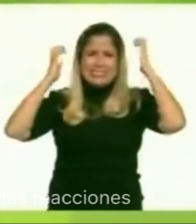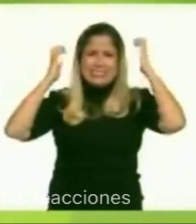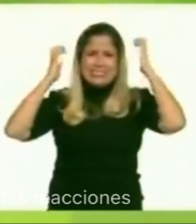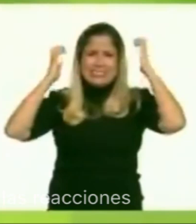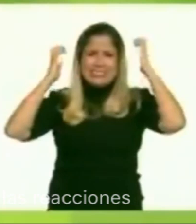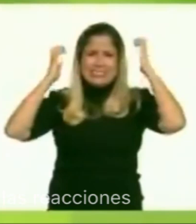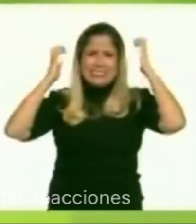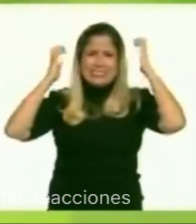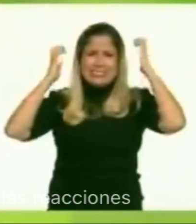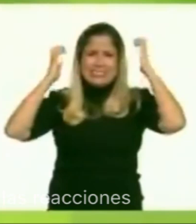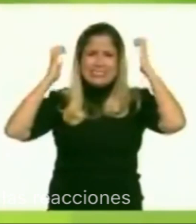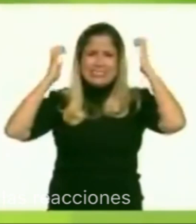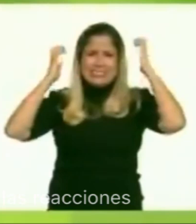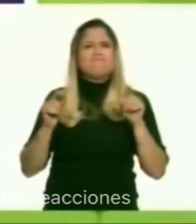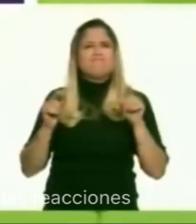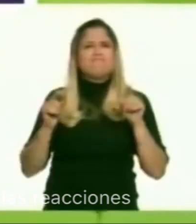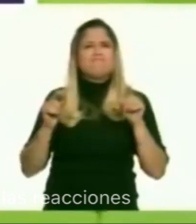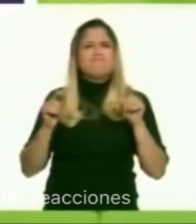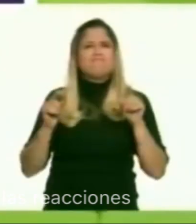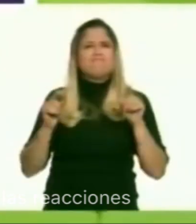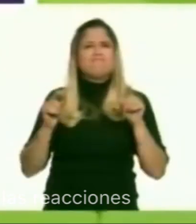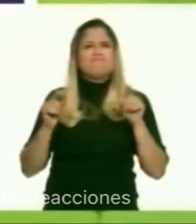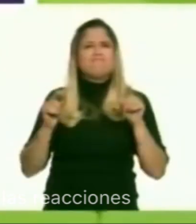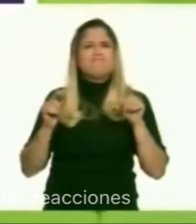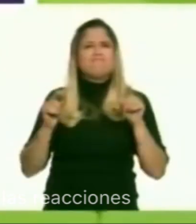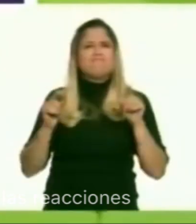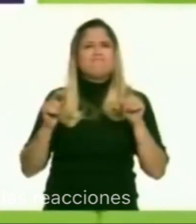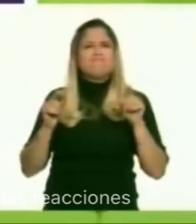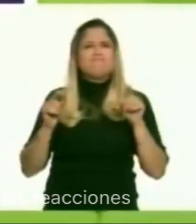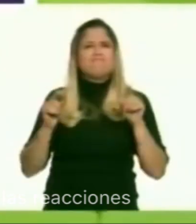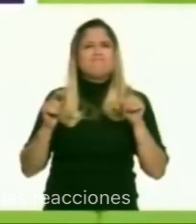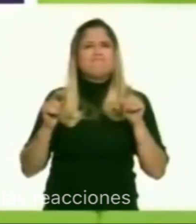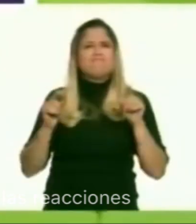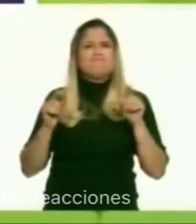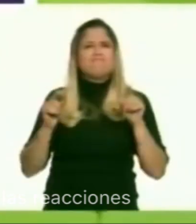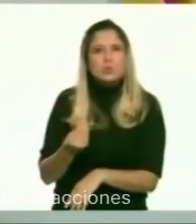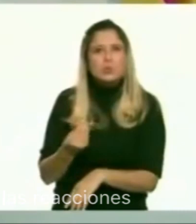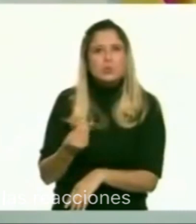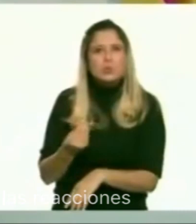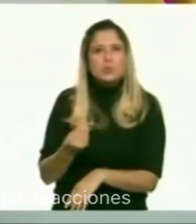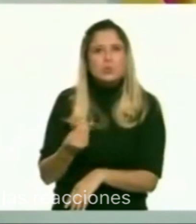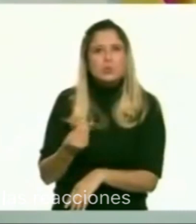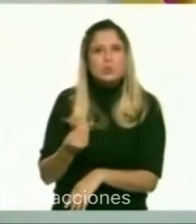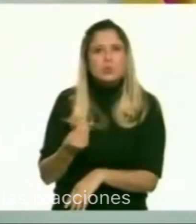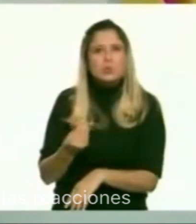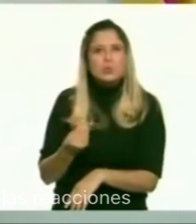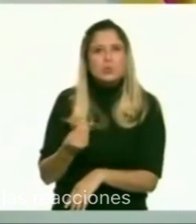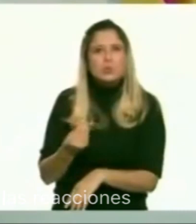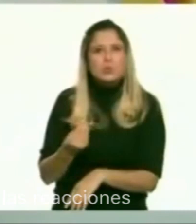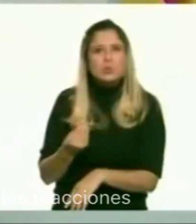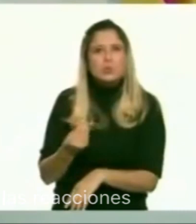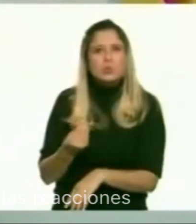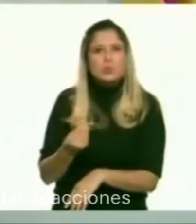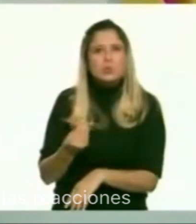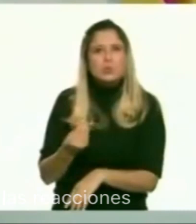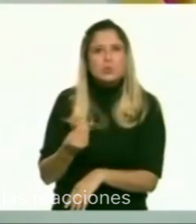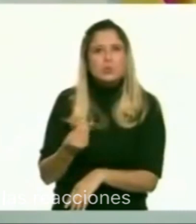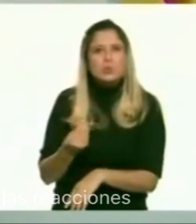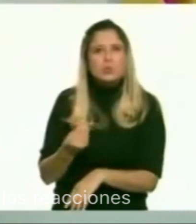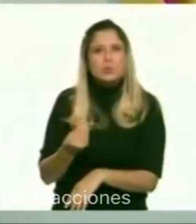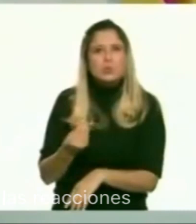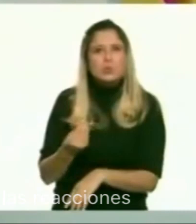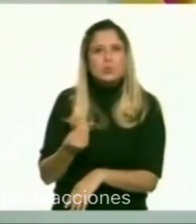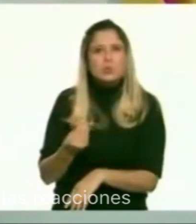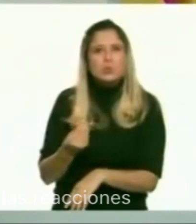ya que estos animalitos solo quieren bailar y han elegido tu cabello. Cuando tengas este problema hay varias soluciones. Por ejemplo, champús